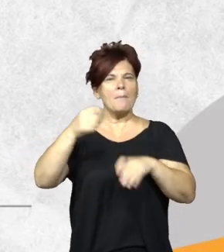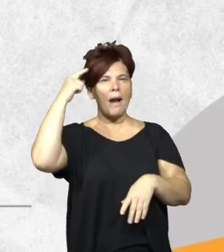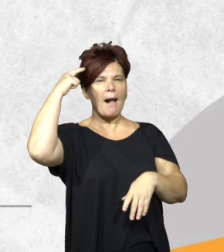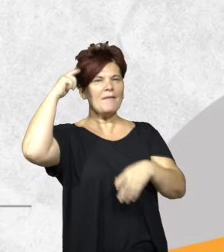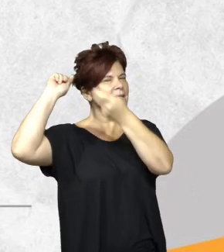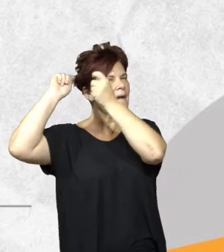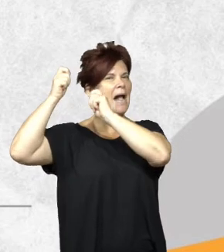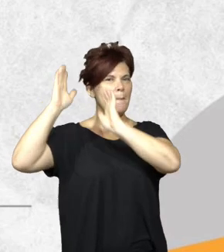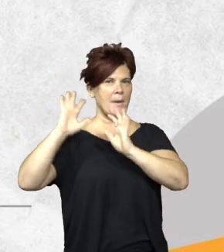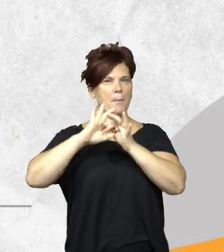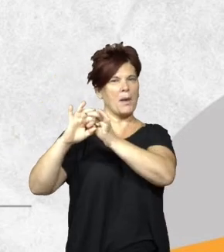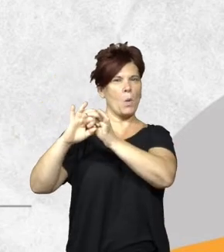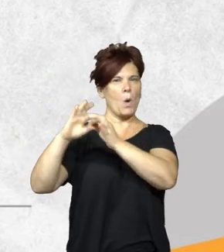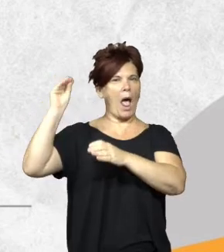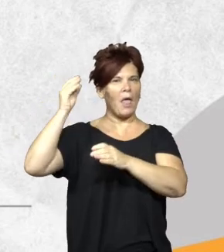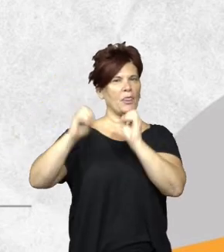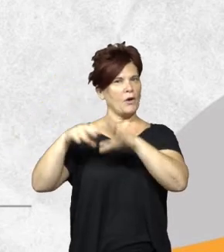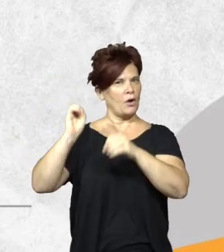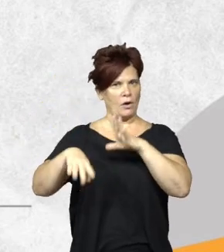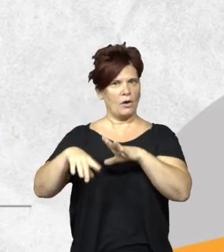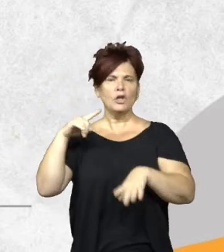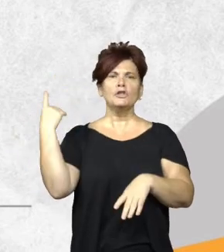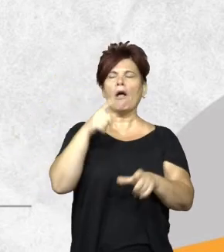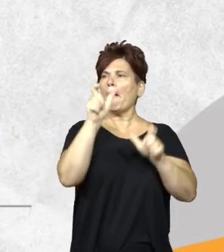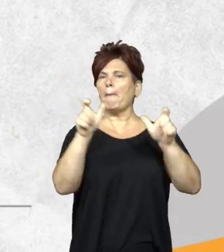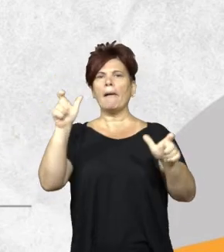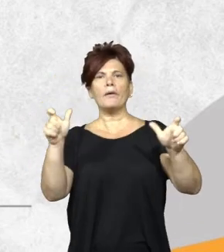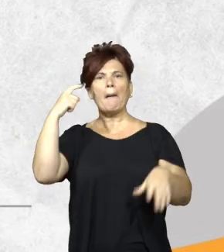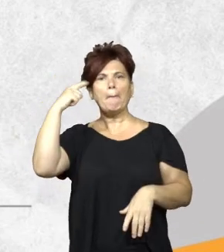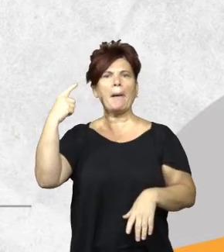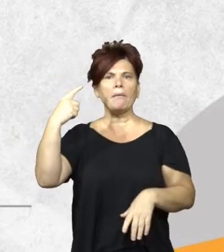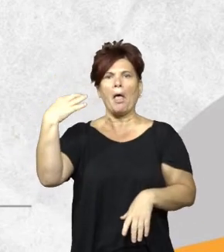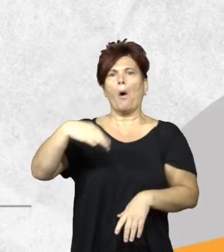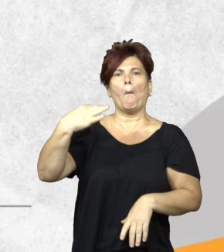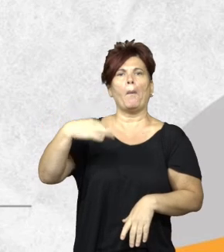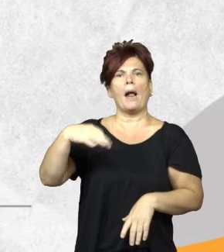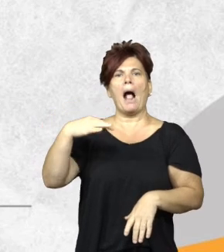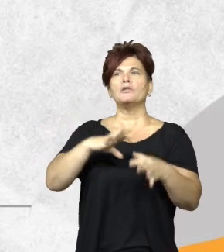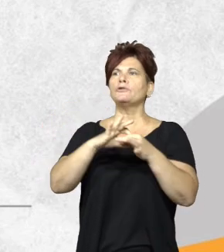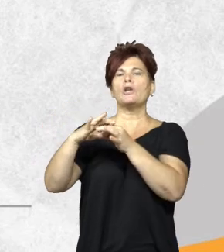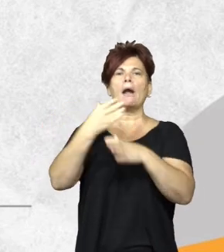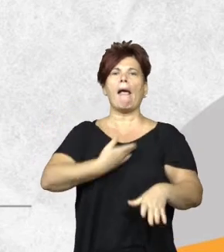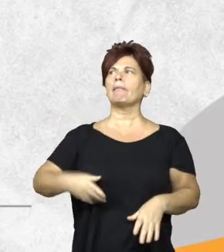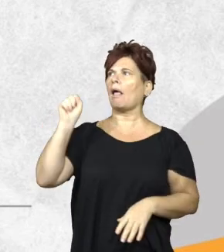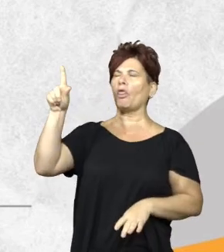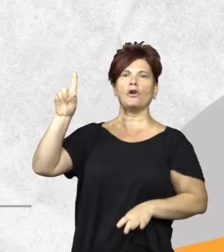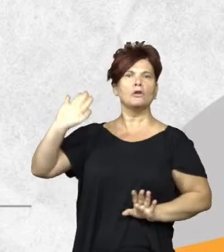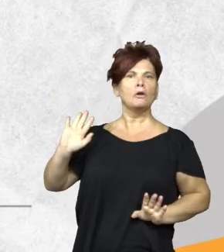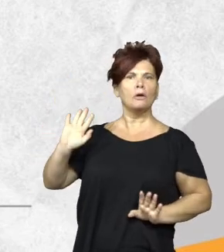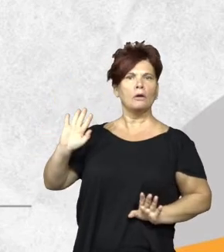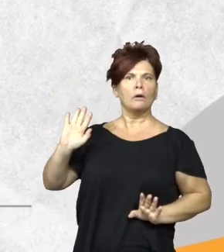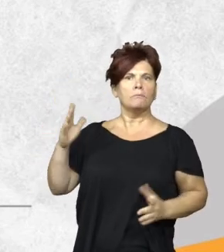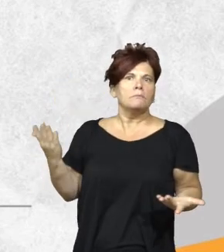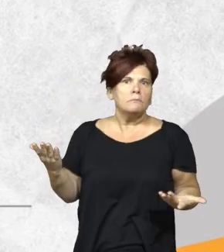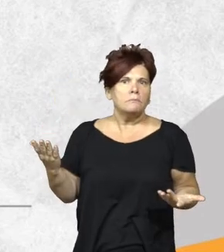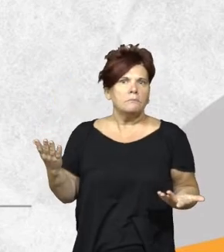cultura de la gestión de los residuos, que todo el mundo creía que era, no sé, una obligación inherente al Estado, que el generador